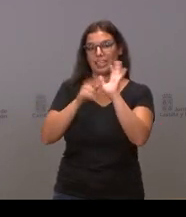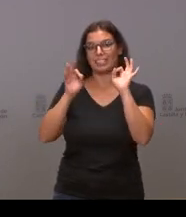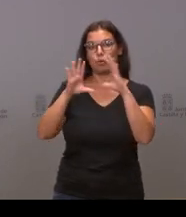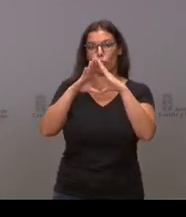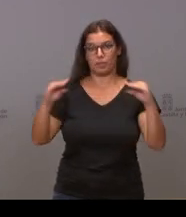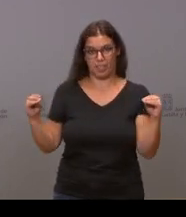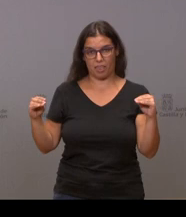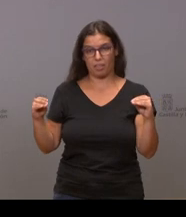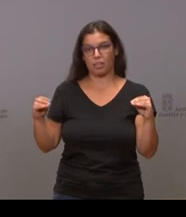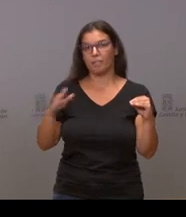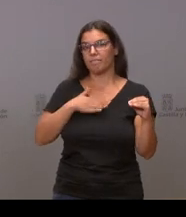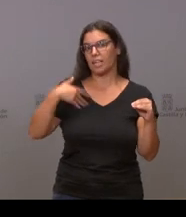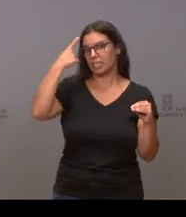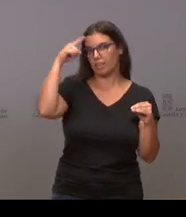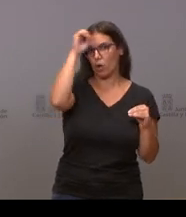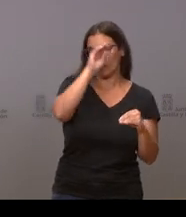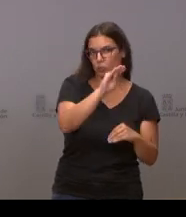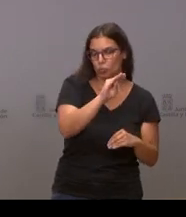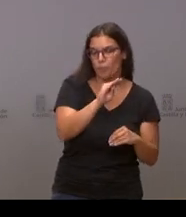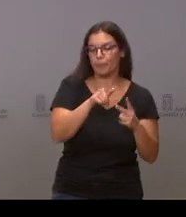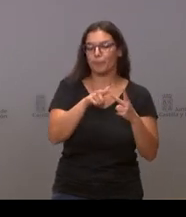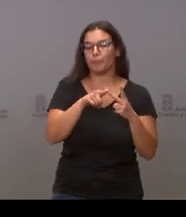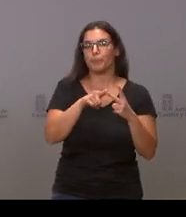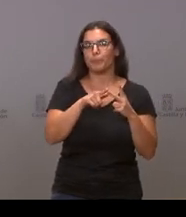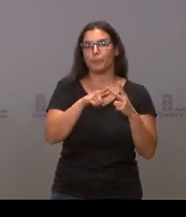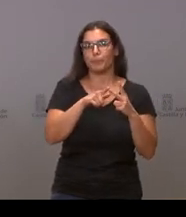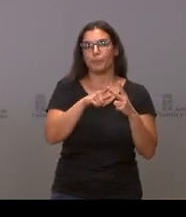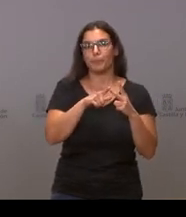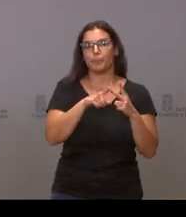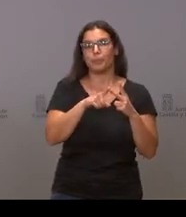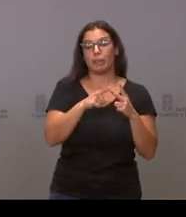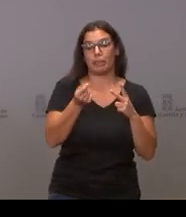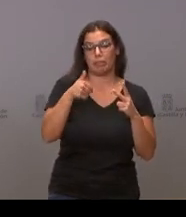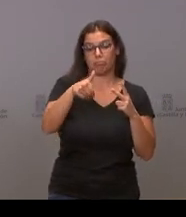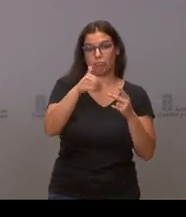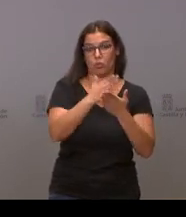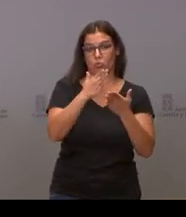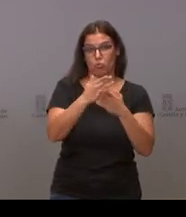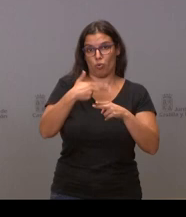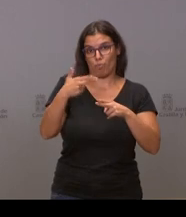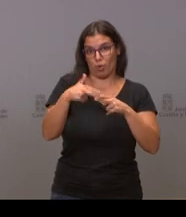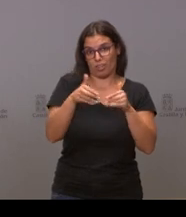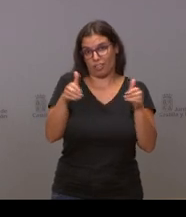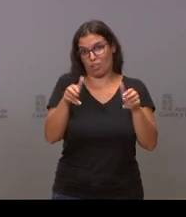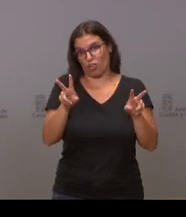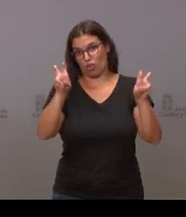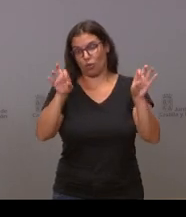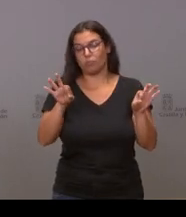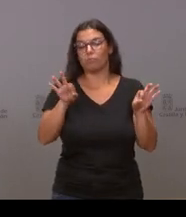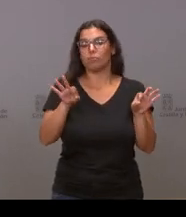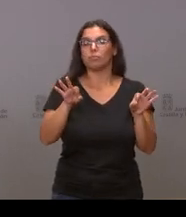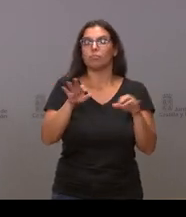Quería saber un poco qué opinión tiene al respecto. Y, por otro lado, a punto de comenzar el curso político, como ha comentado,